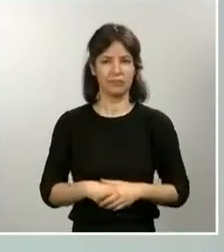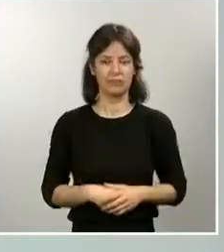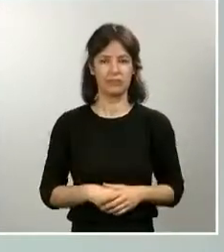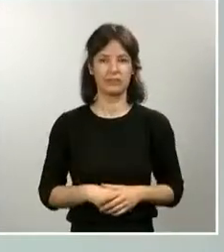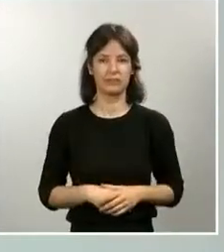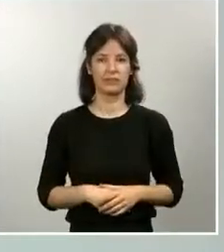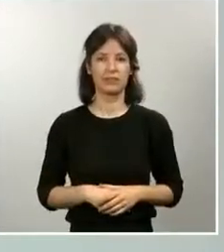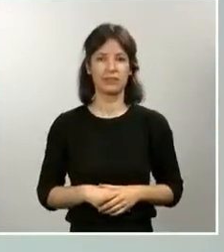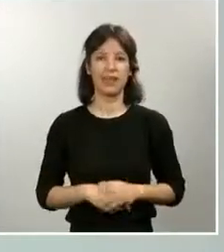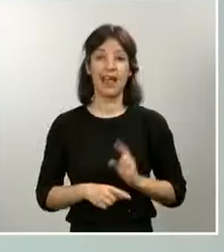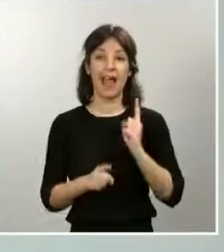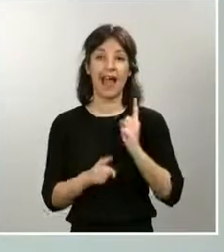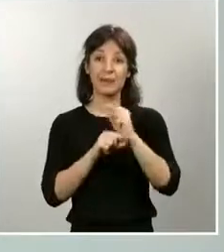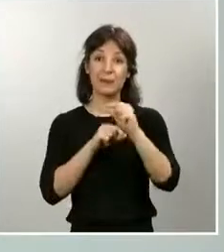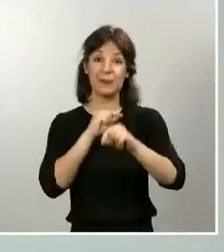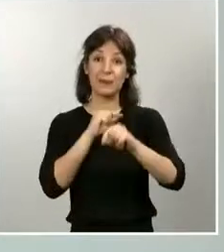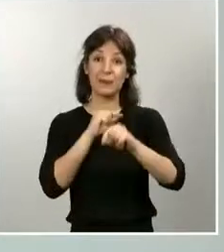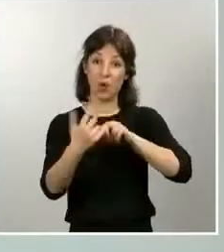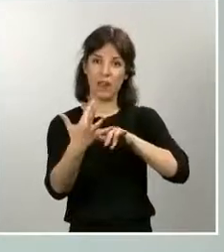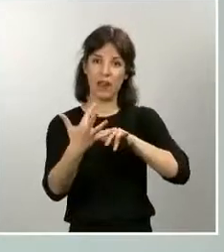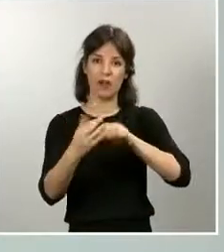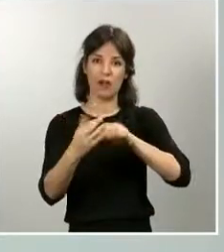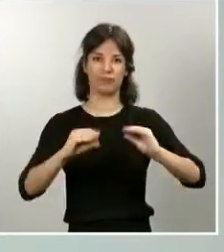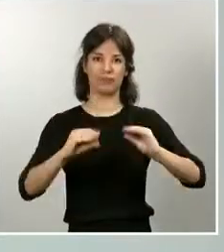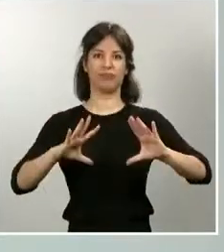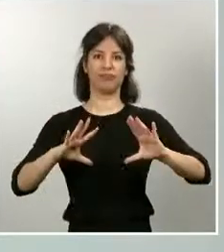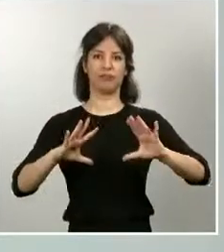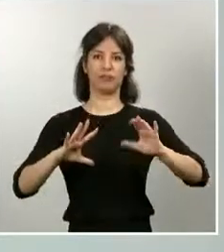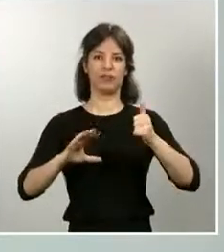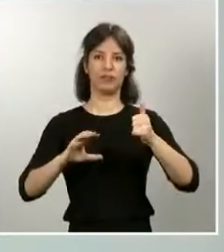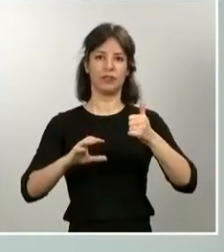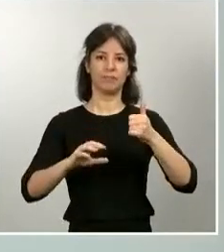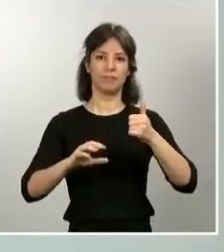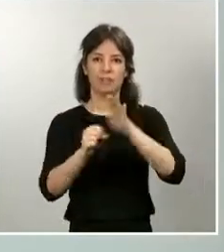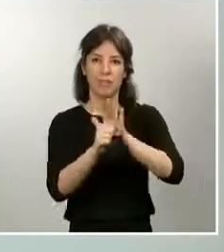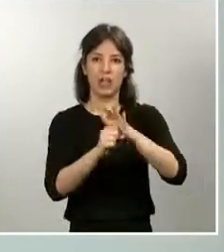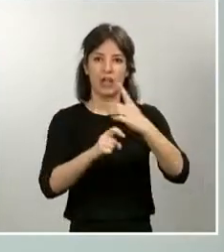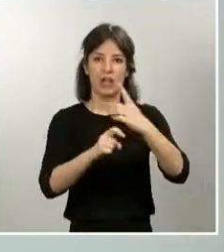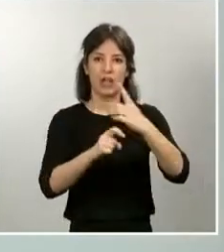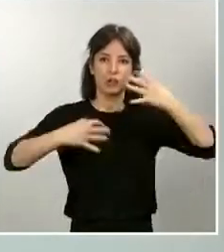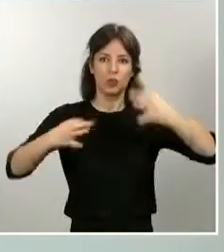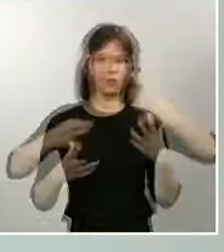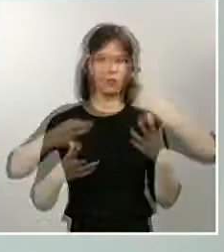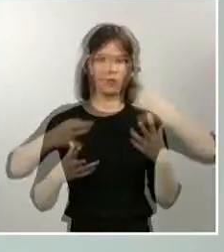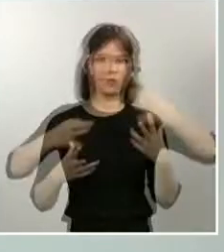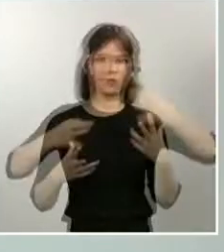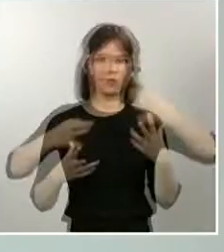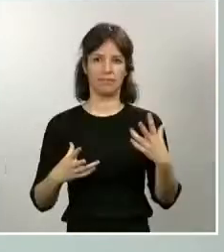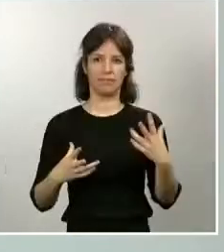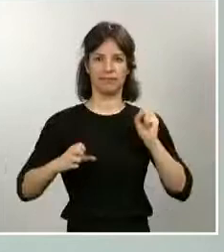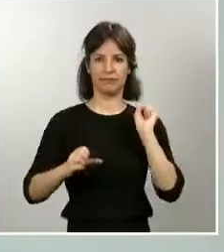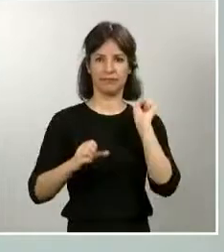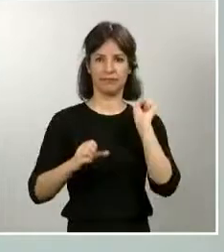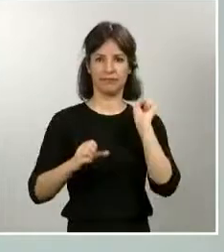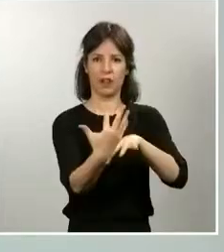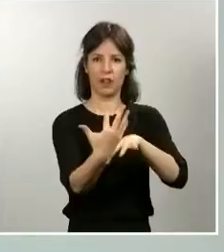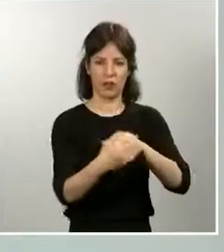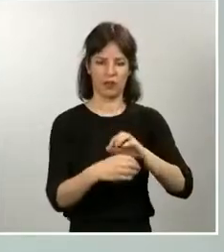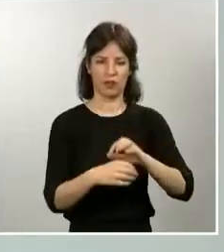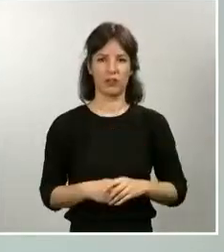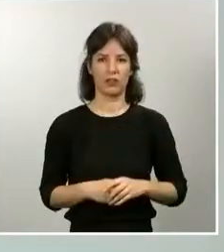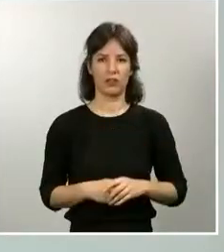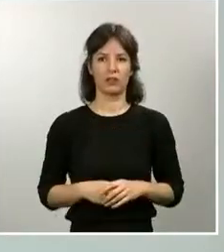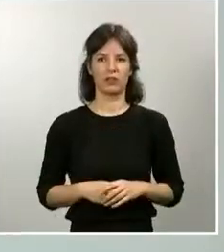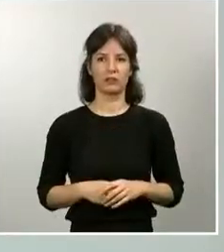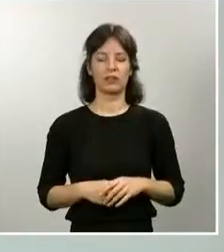actualizados y con todos los parches de seguridad correspondientes instalados. Y actualice su anti-malware y